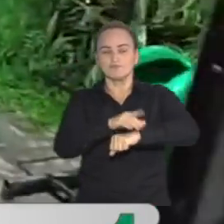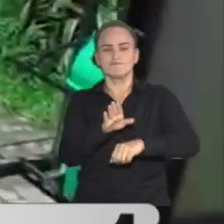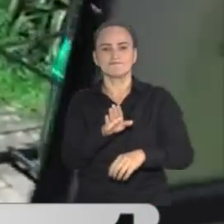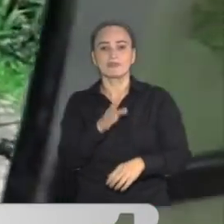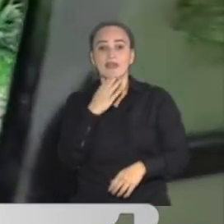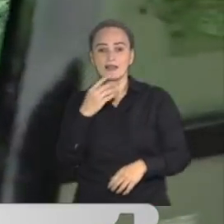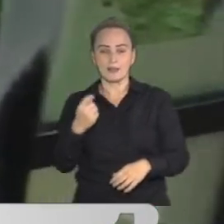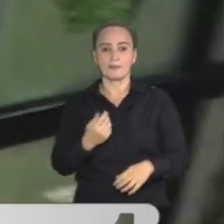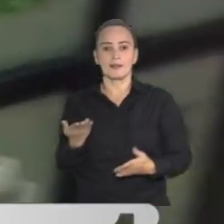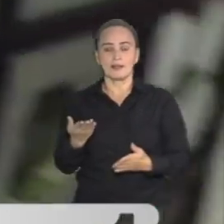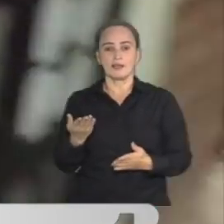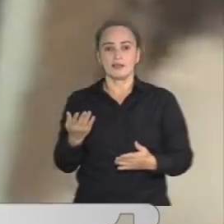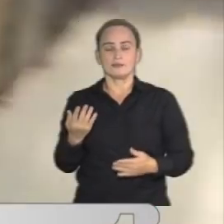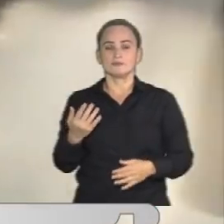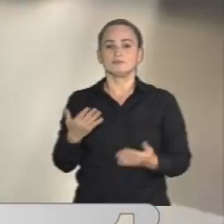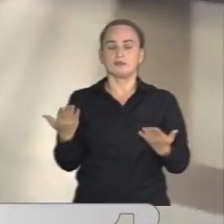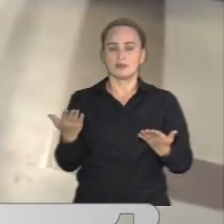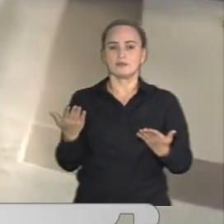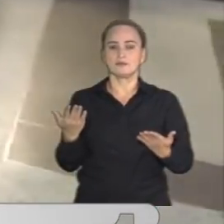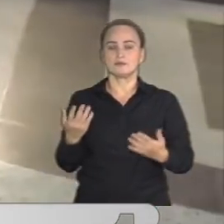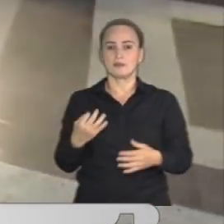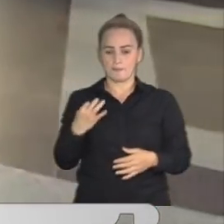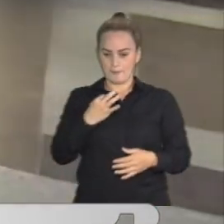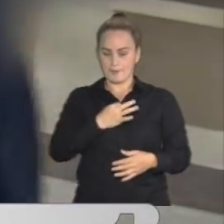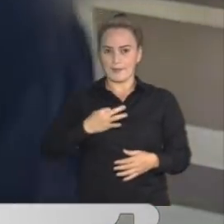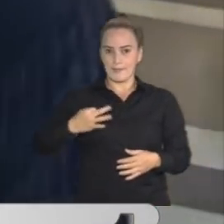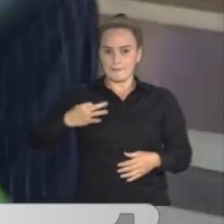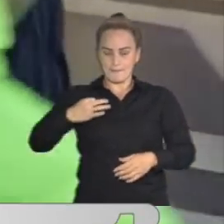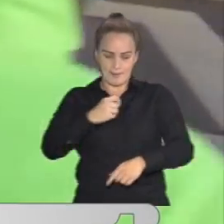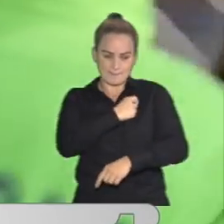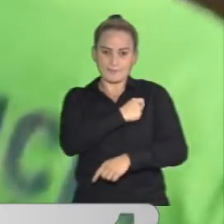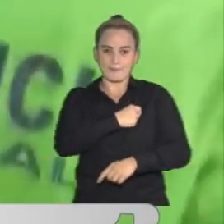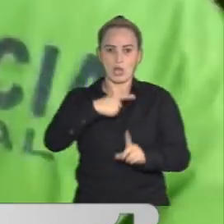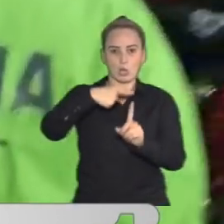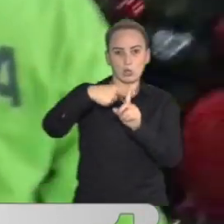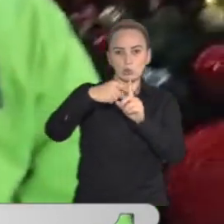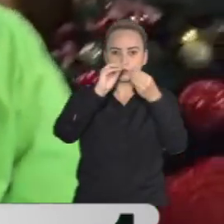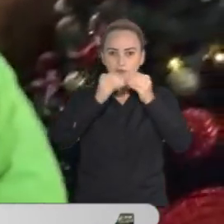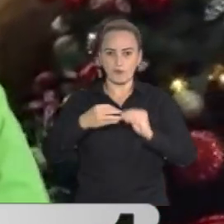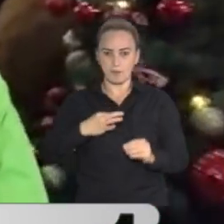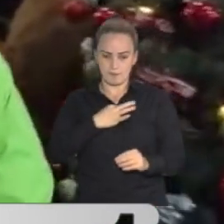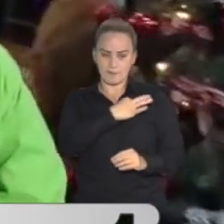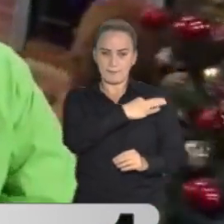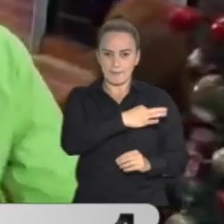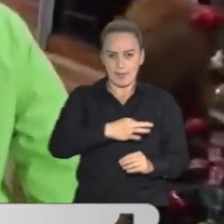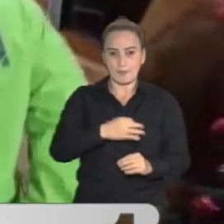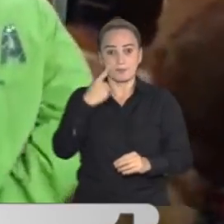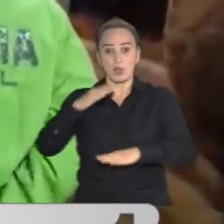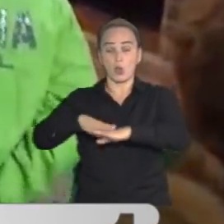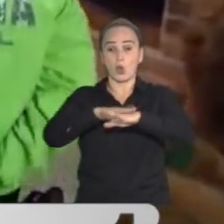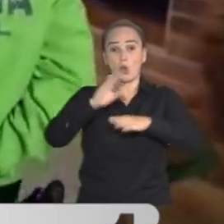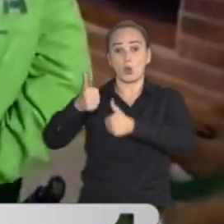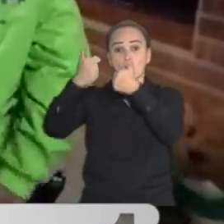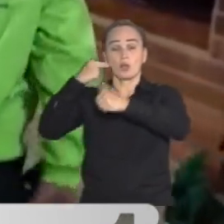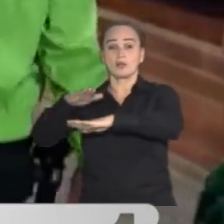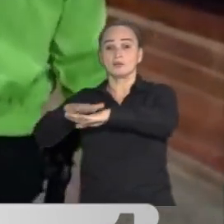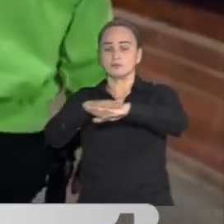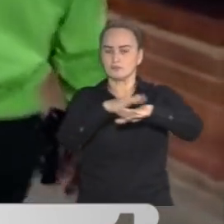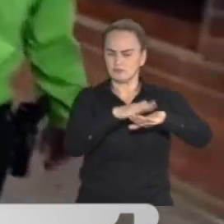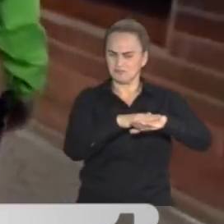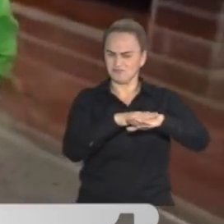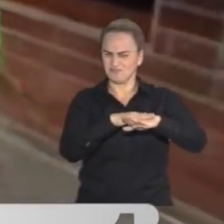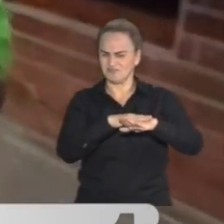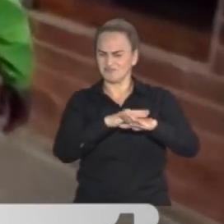tatuaba su dorso con cruces y cuervos, según las autoridades. Pero para las autoridades eso